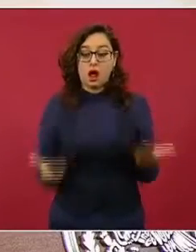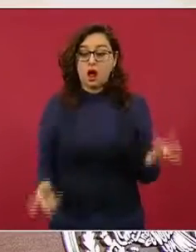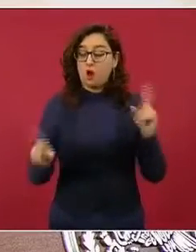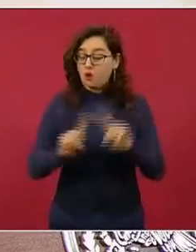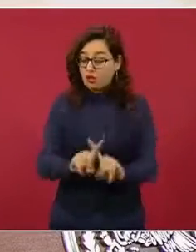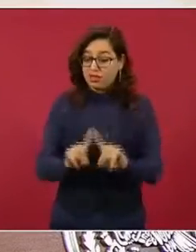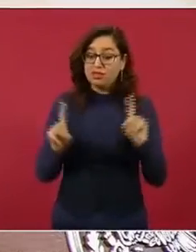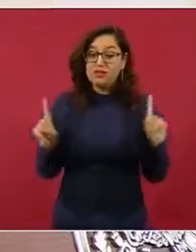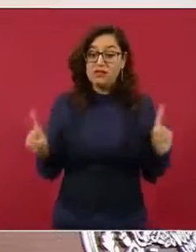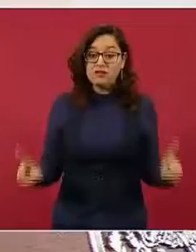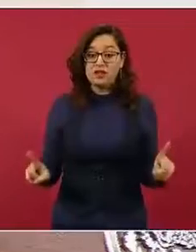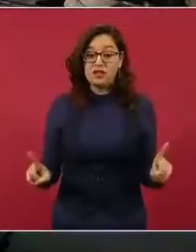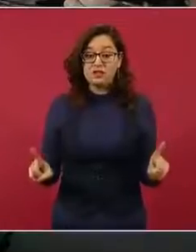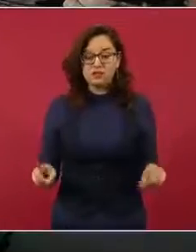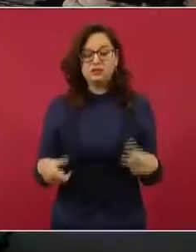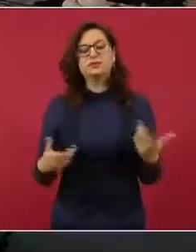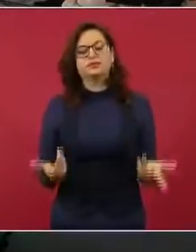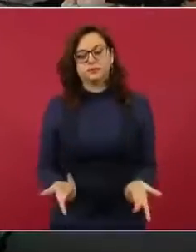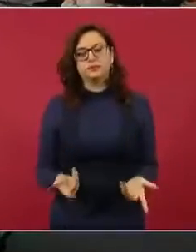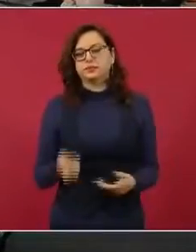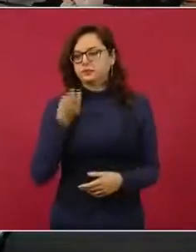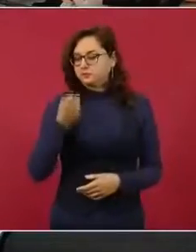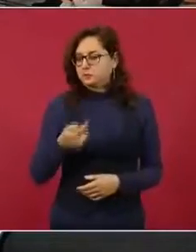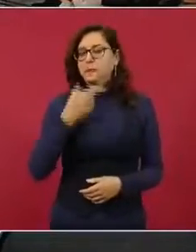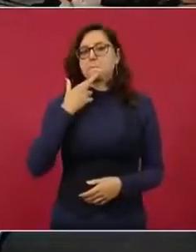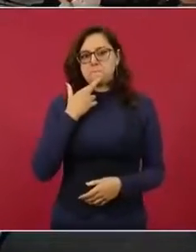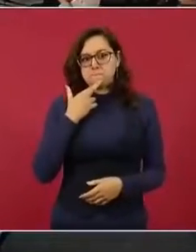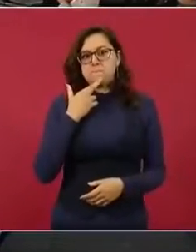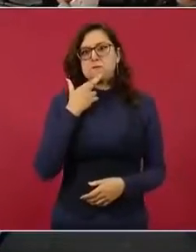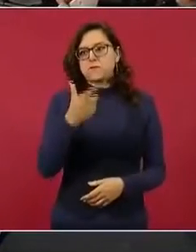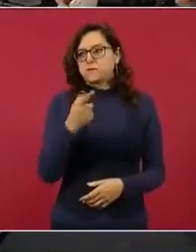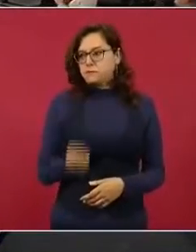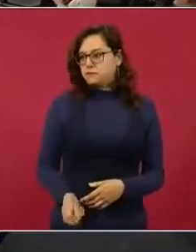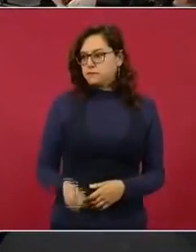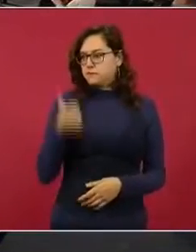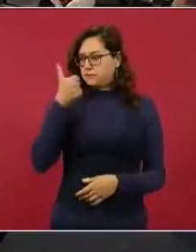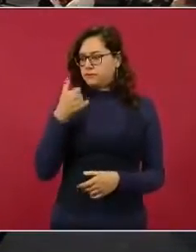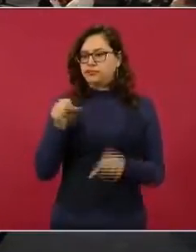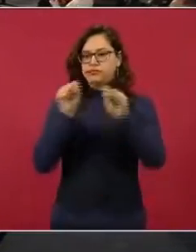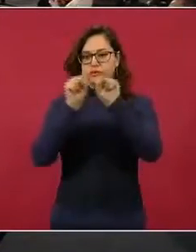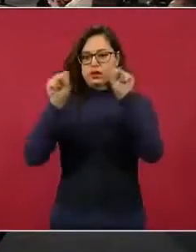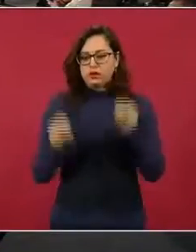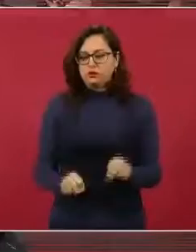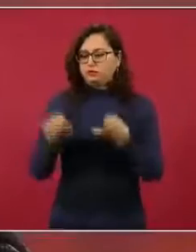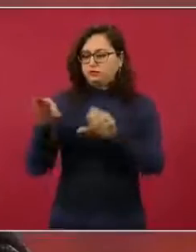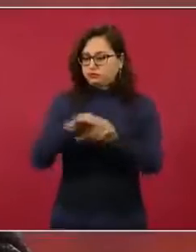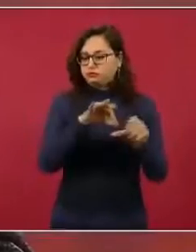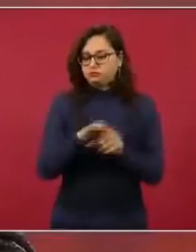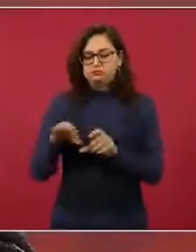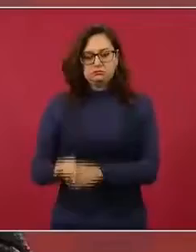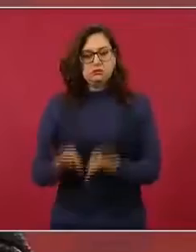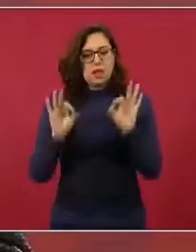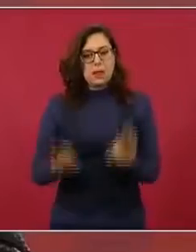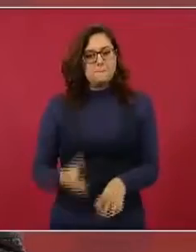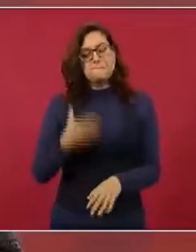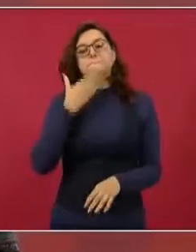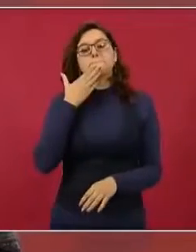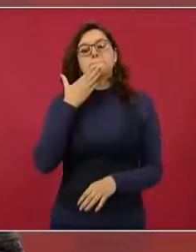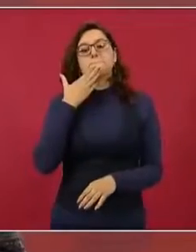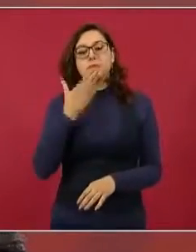funcionó el sistema y las